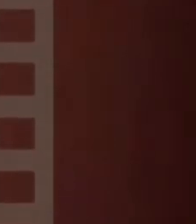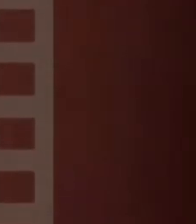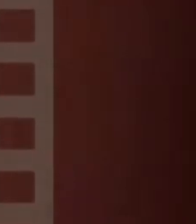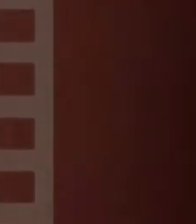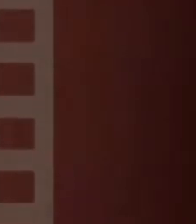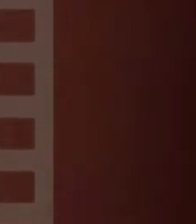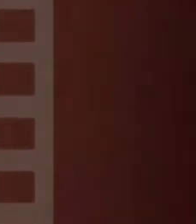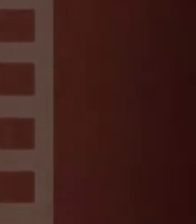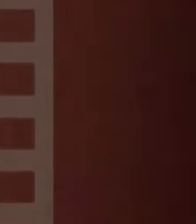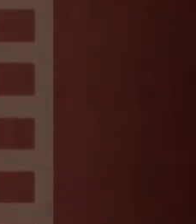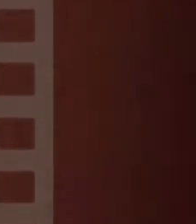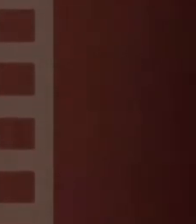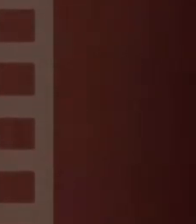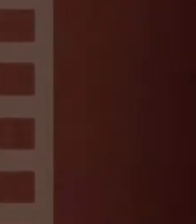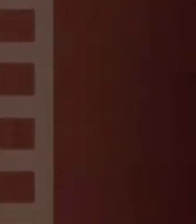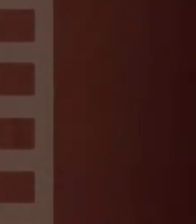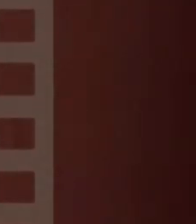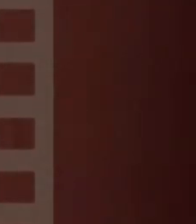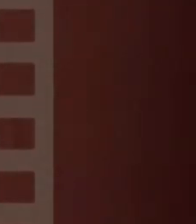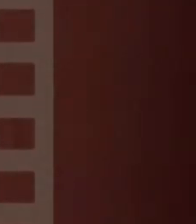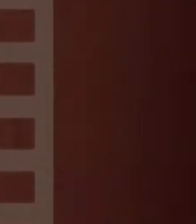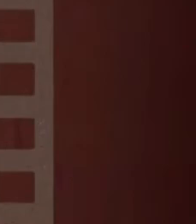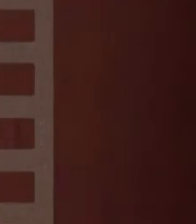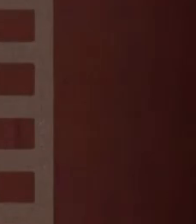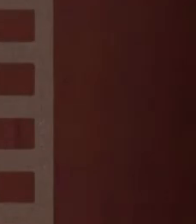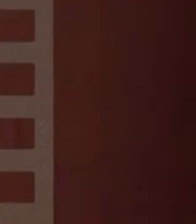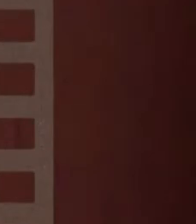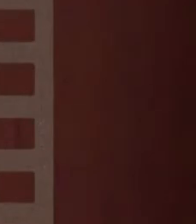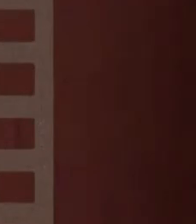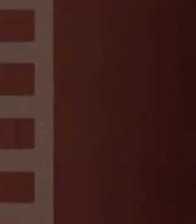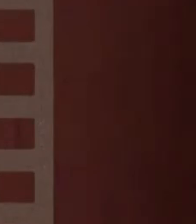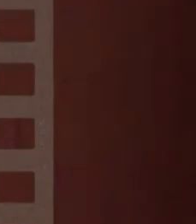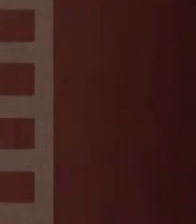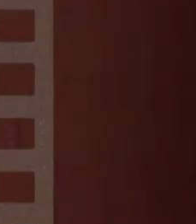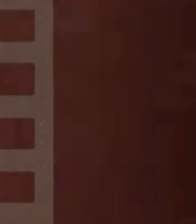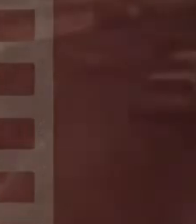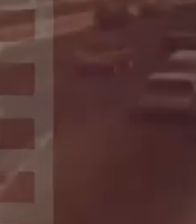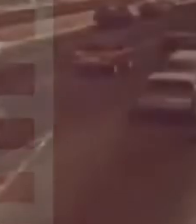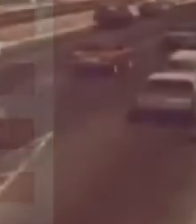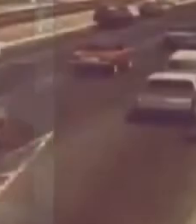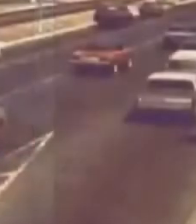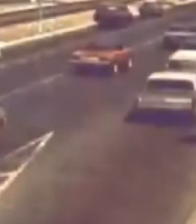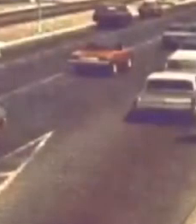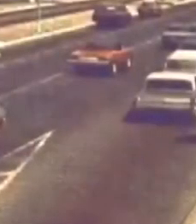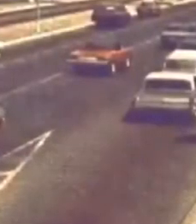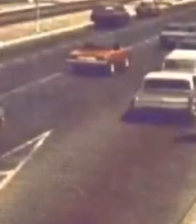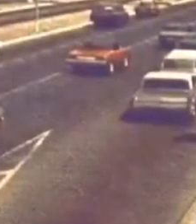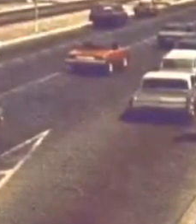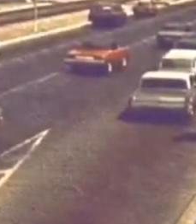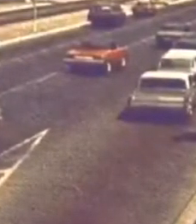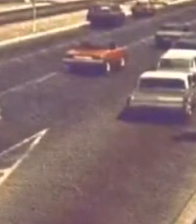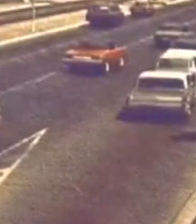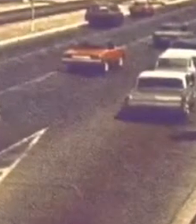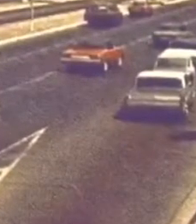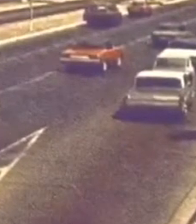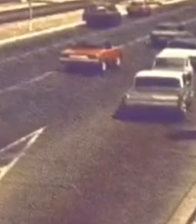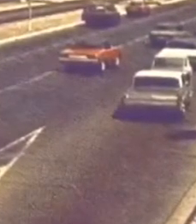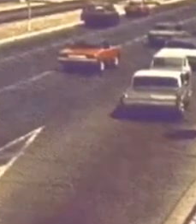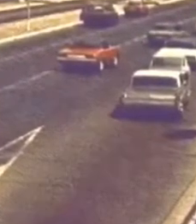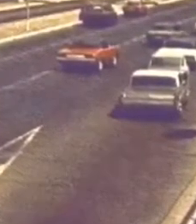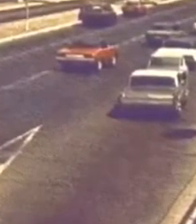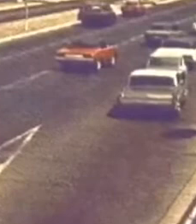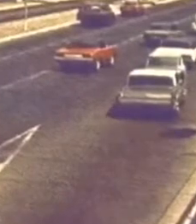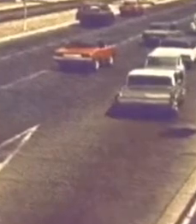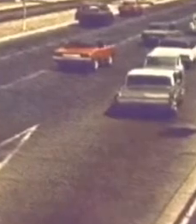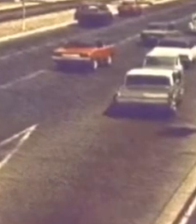galardón más prestigioso de la cinematografía mundial, el Oscar. Claudia Llosa nació el 15 de noviembre de